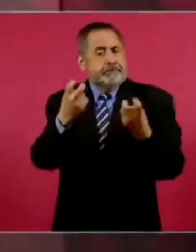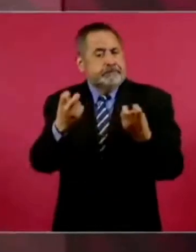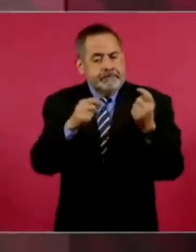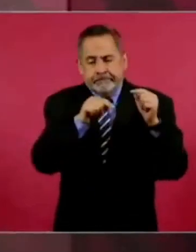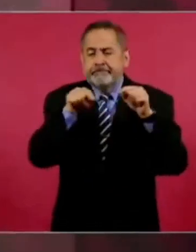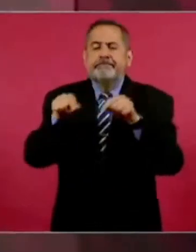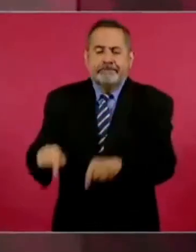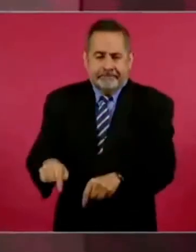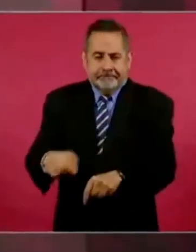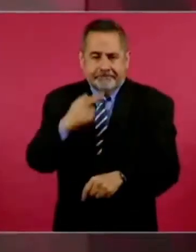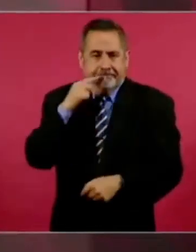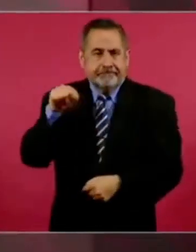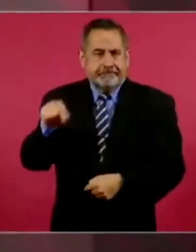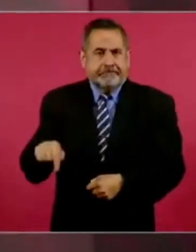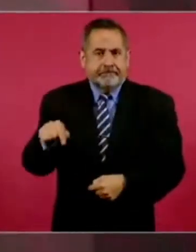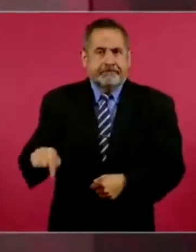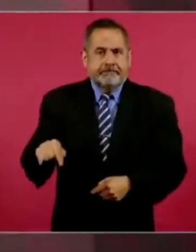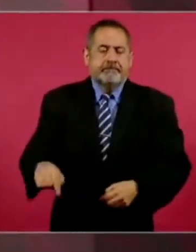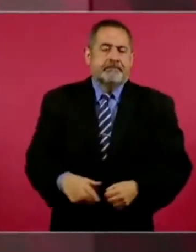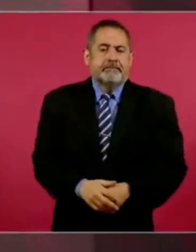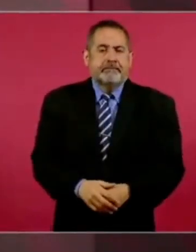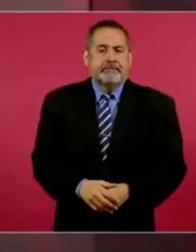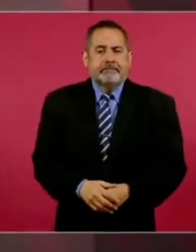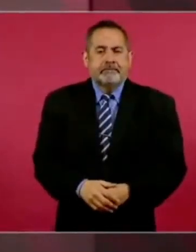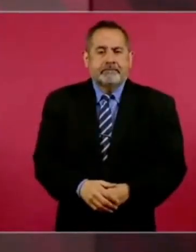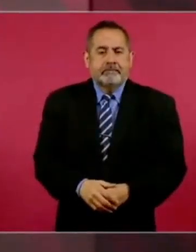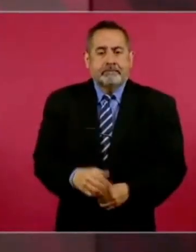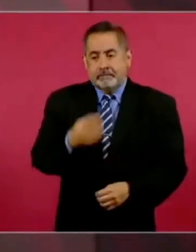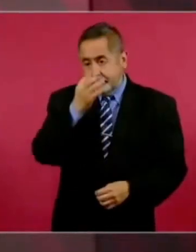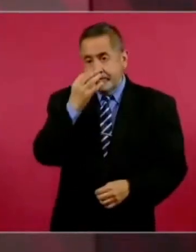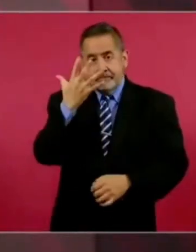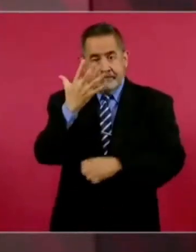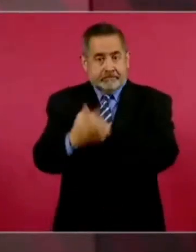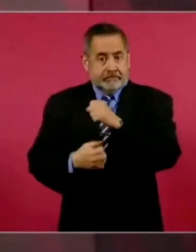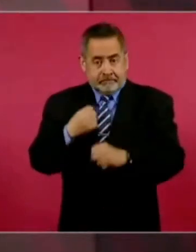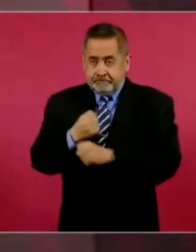en cinco años.